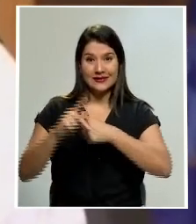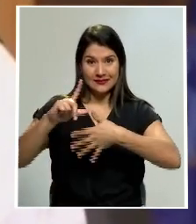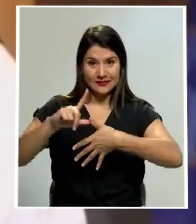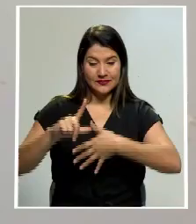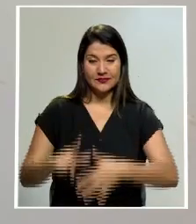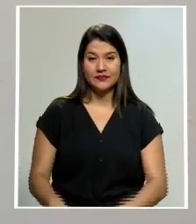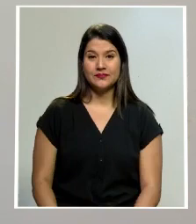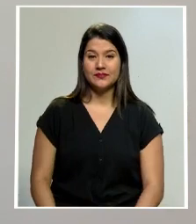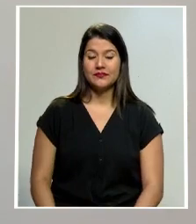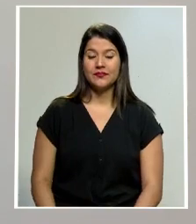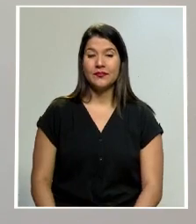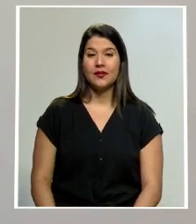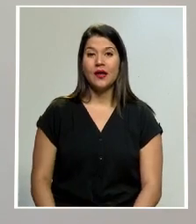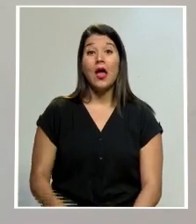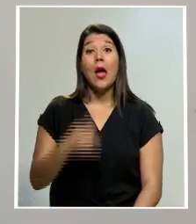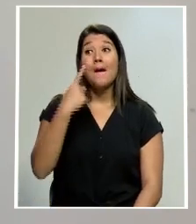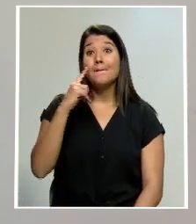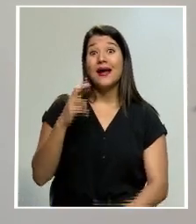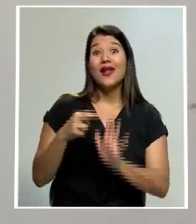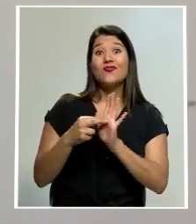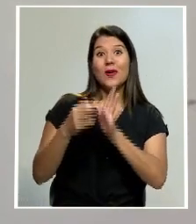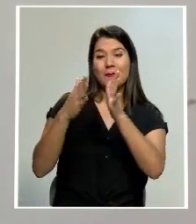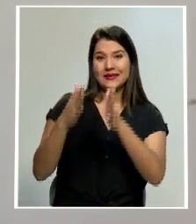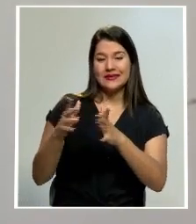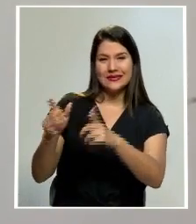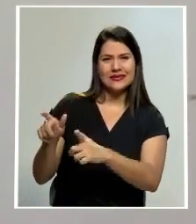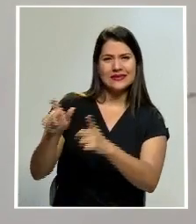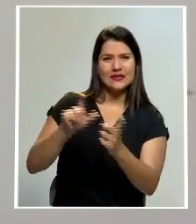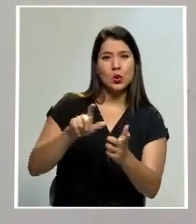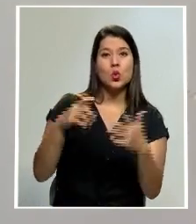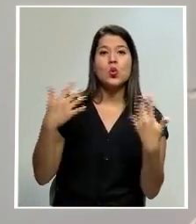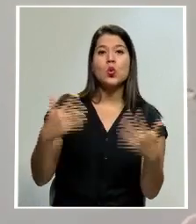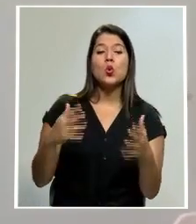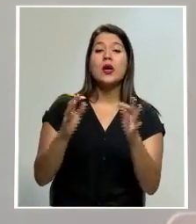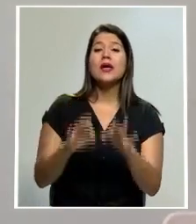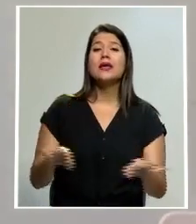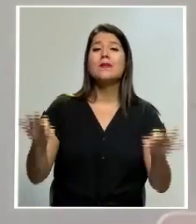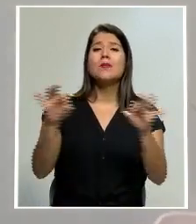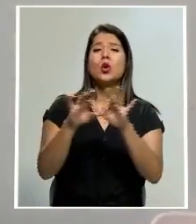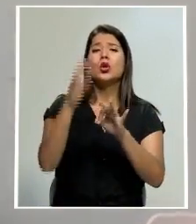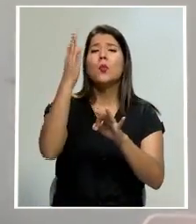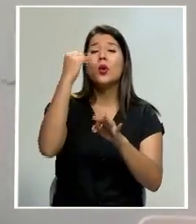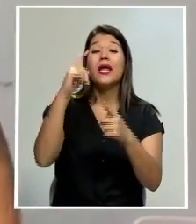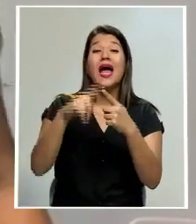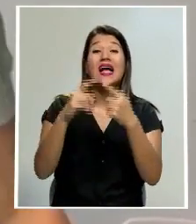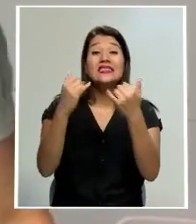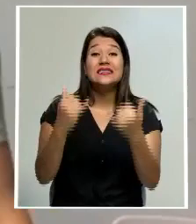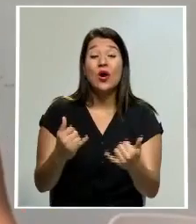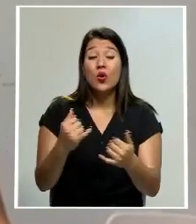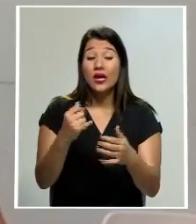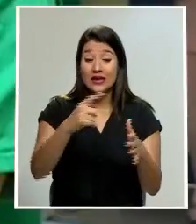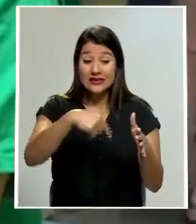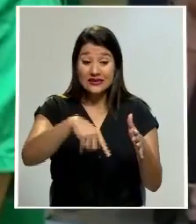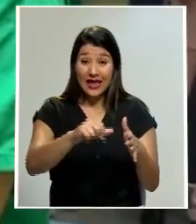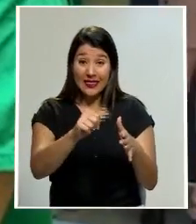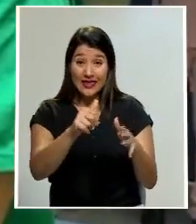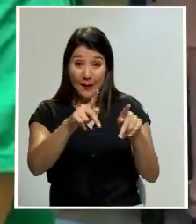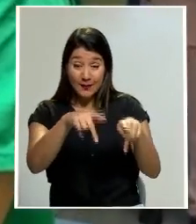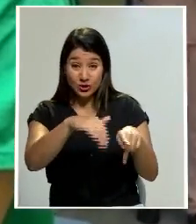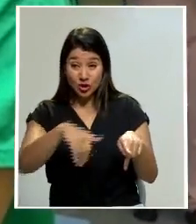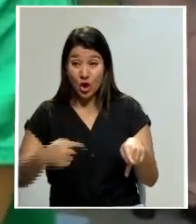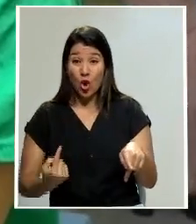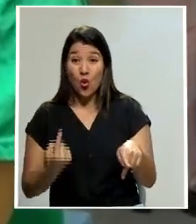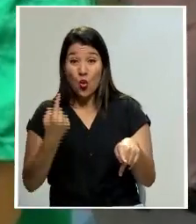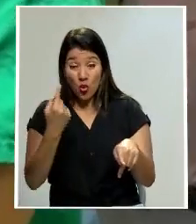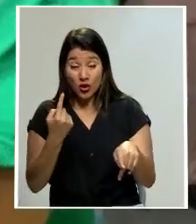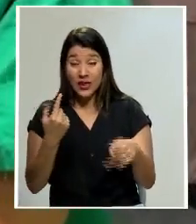región para la vocera el donativo se vuelve esencial pues a la fecha solo una de cada 10 personas en américa latina y